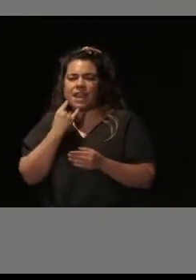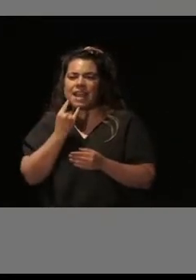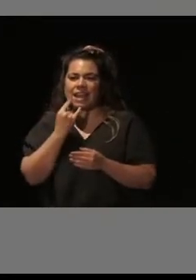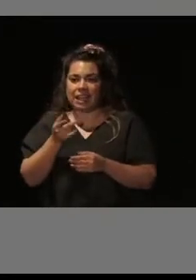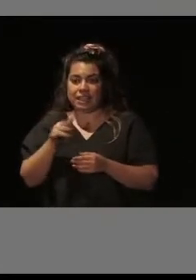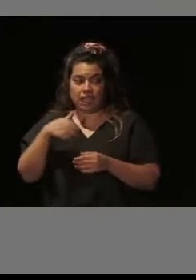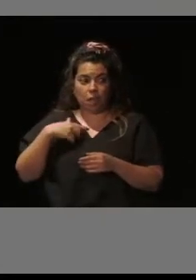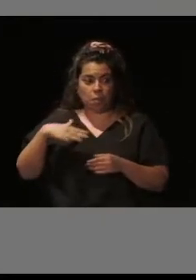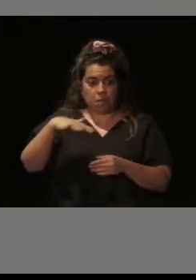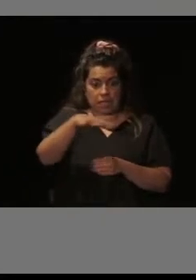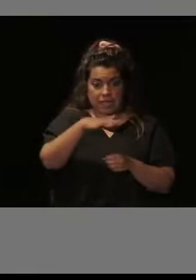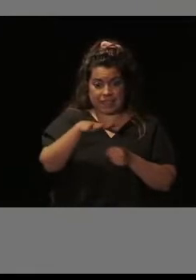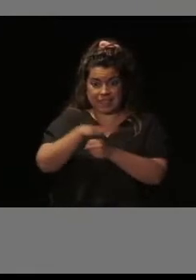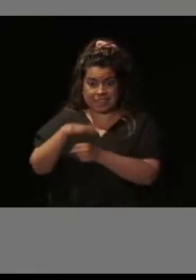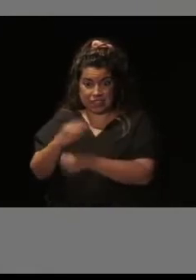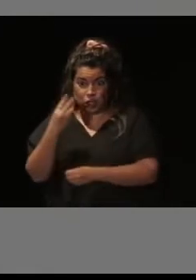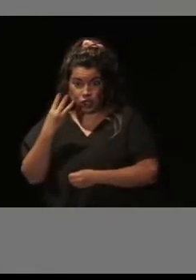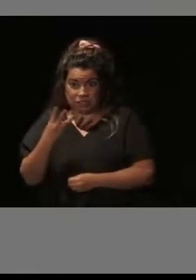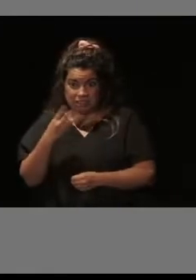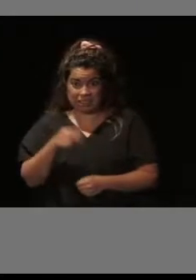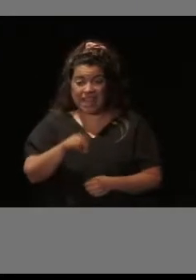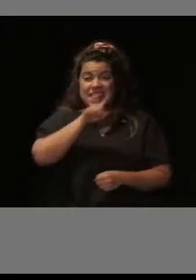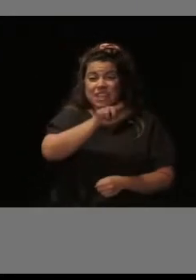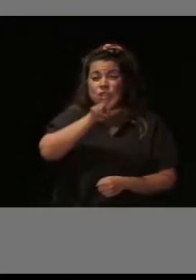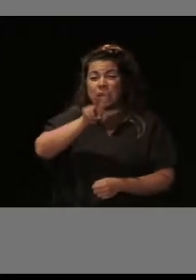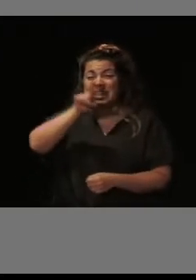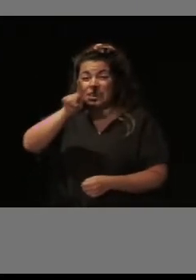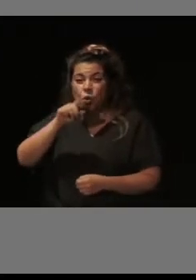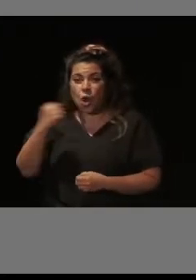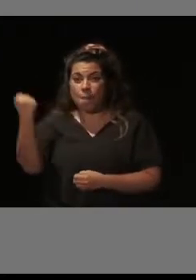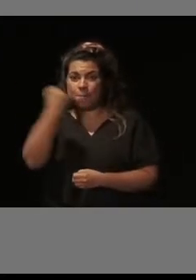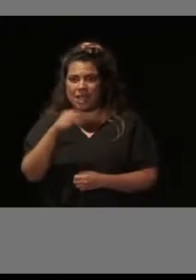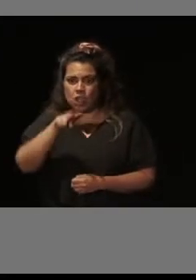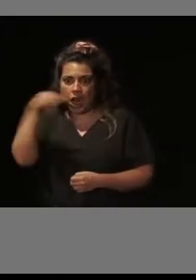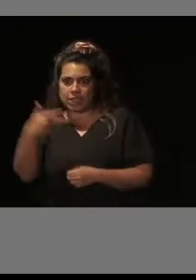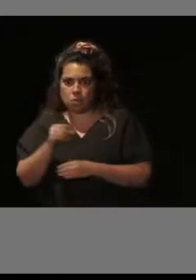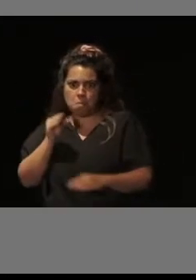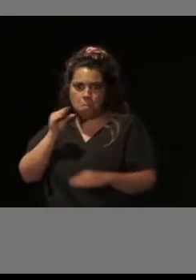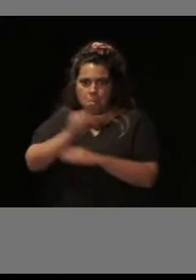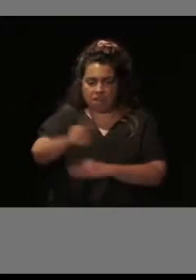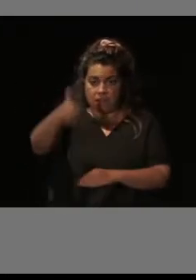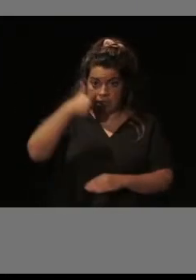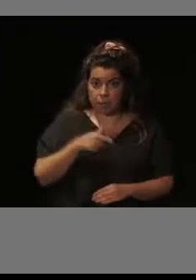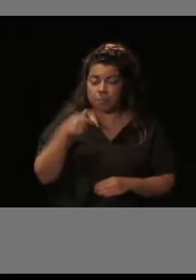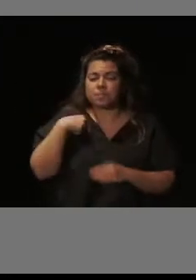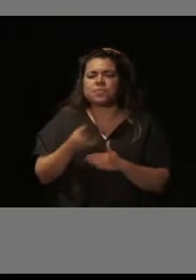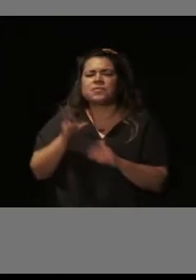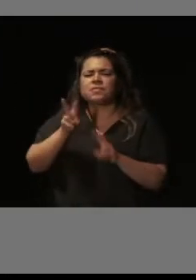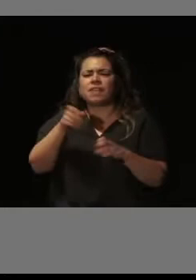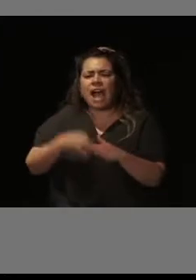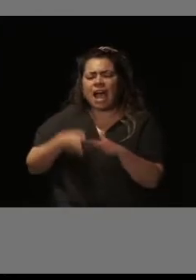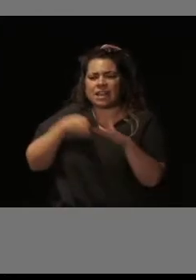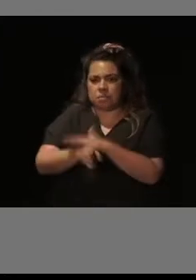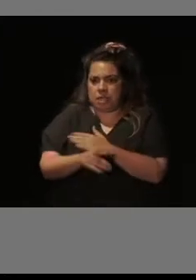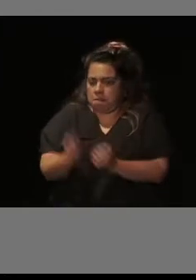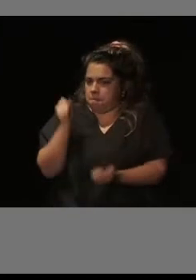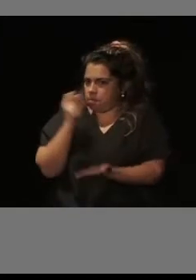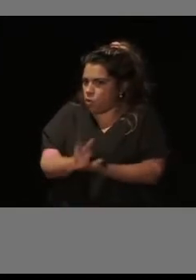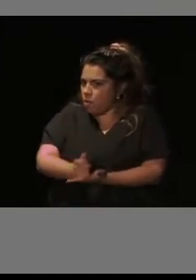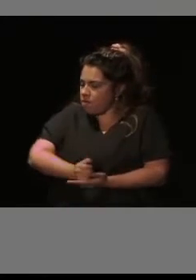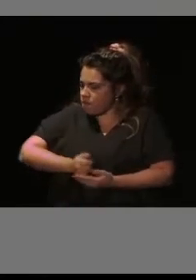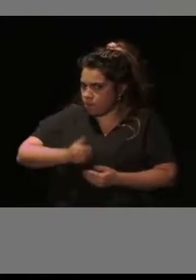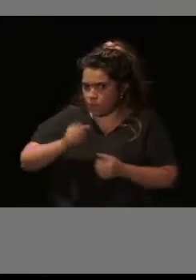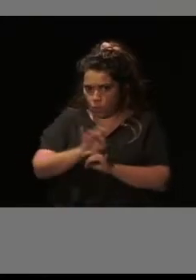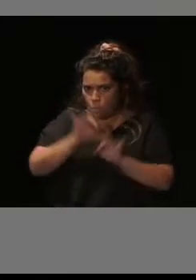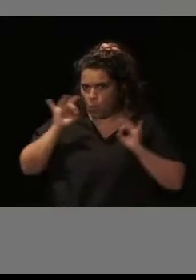distritos y hemos invertido ya 121 millones de euros y tiene en la línea de accesibilidad una apuesta firme por la